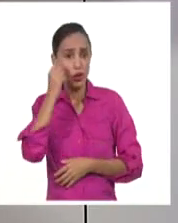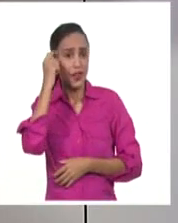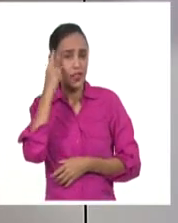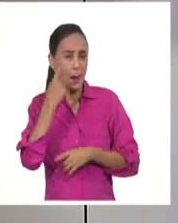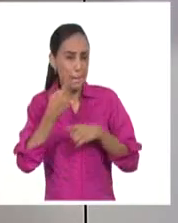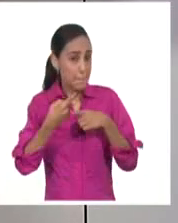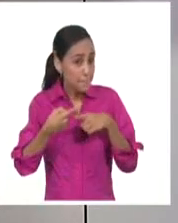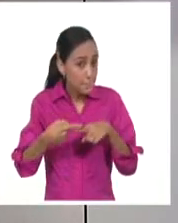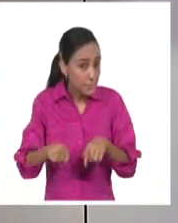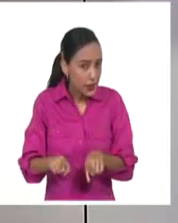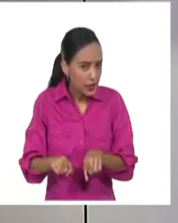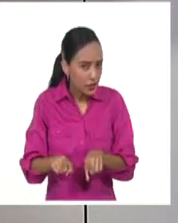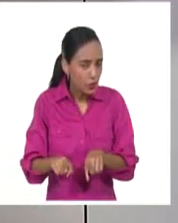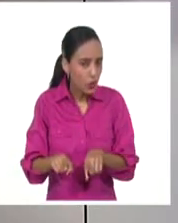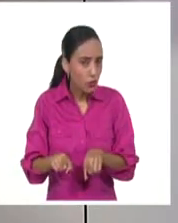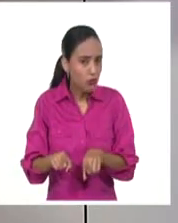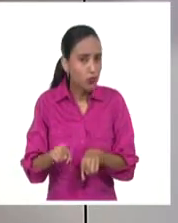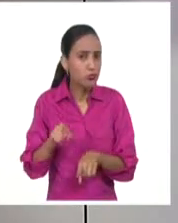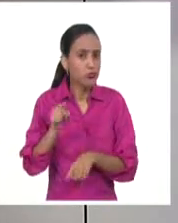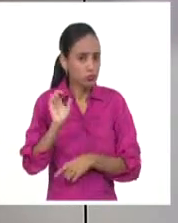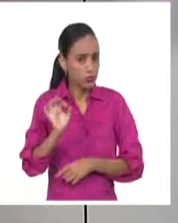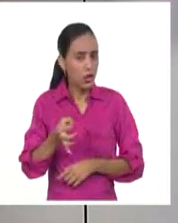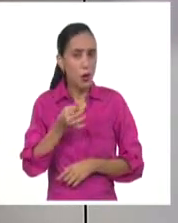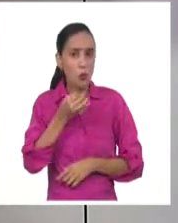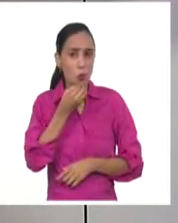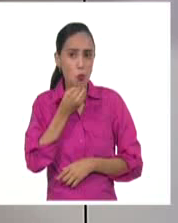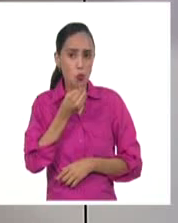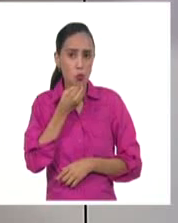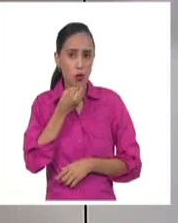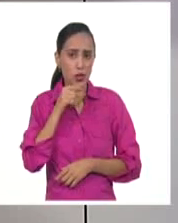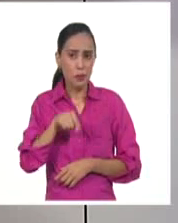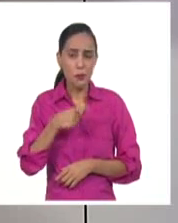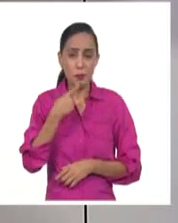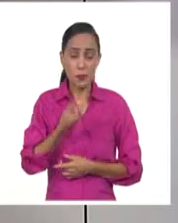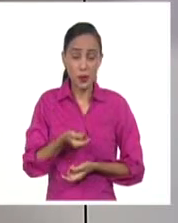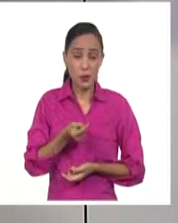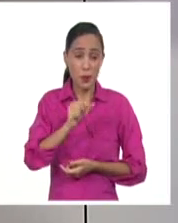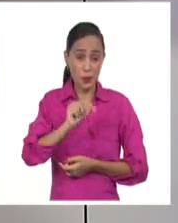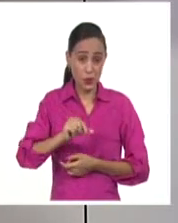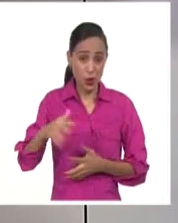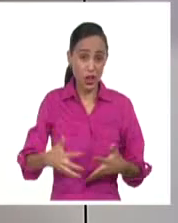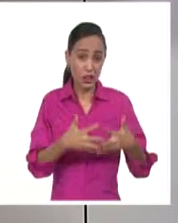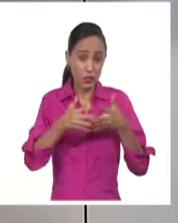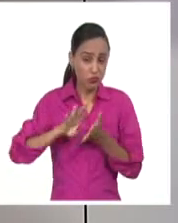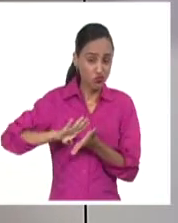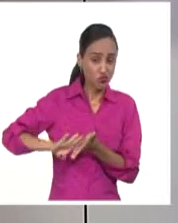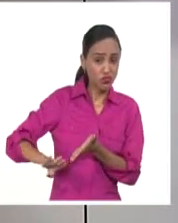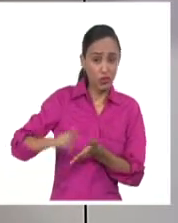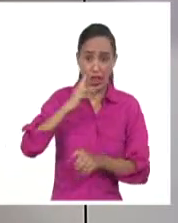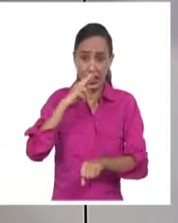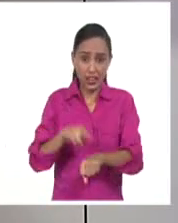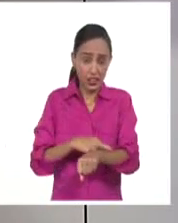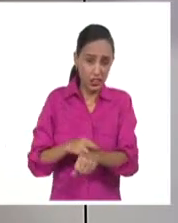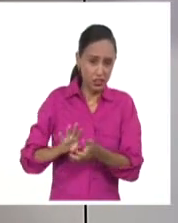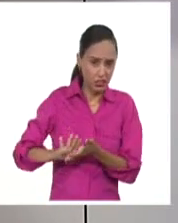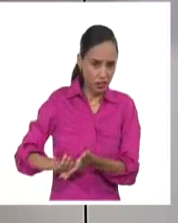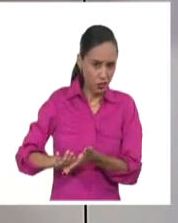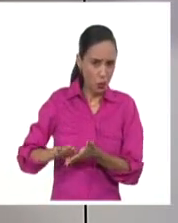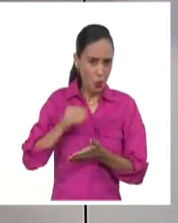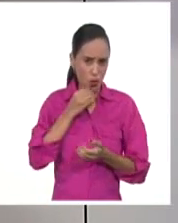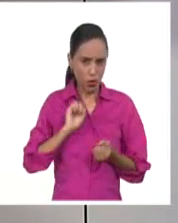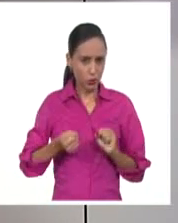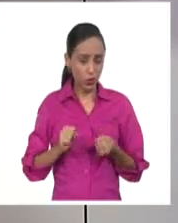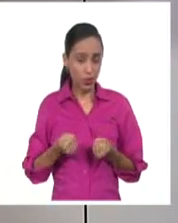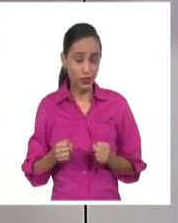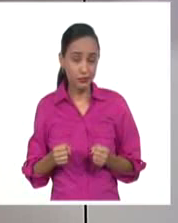pero ¿será suficiente para desterrar el racismo en Estados Unidos? No, no lo ves. Apenas es